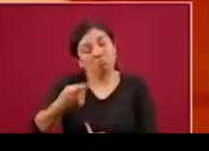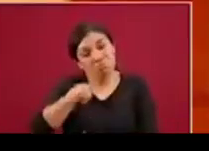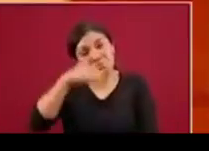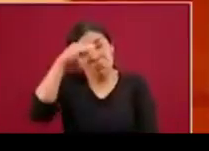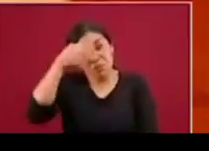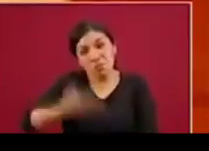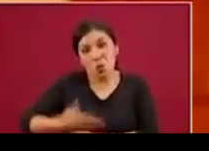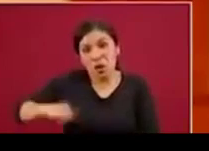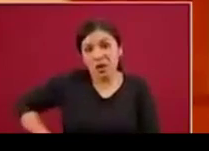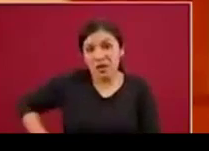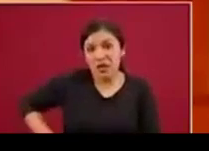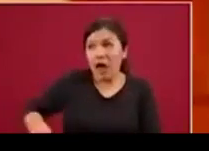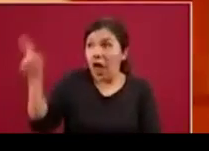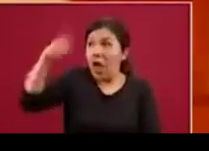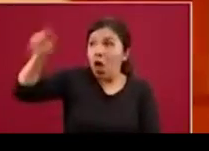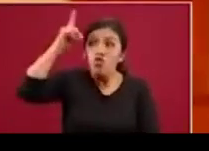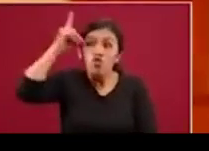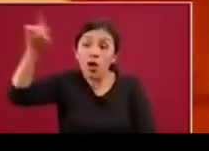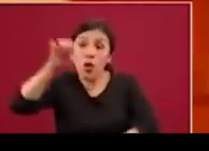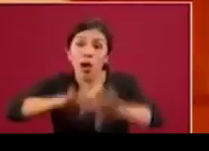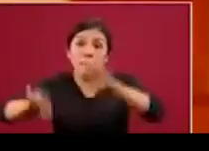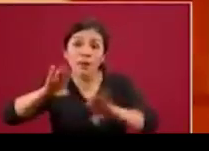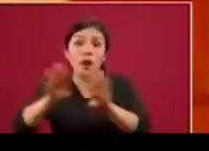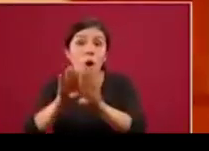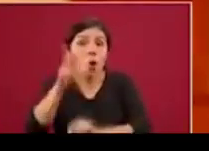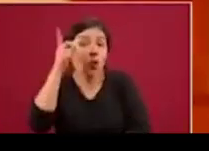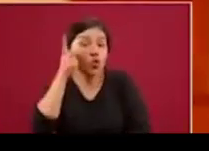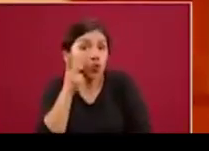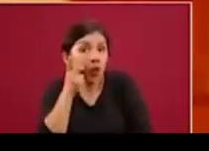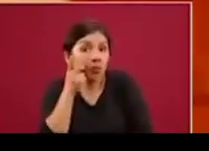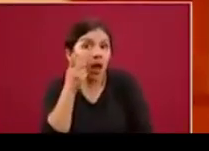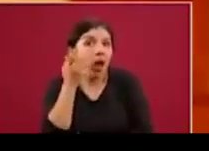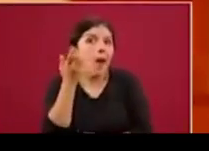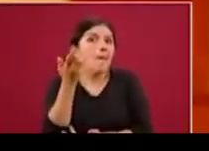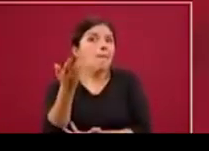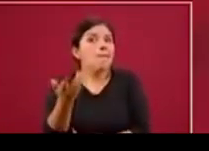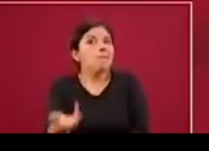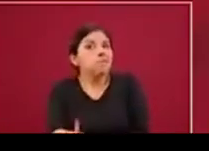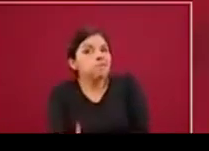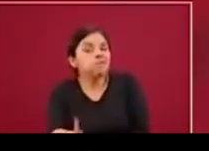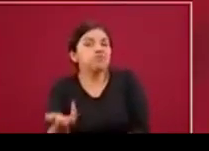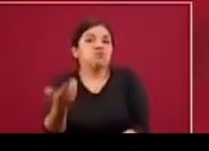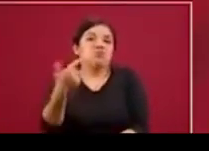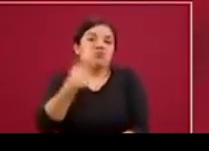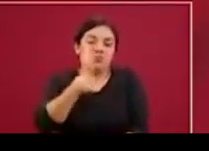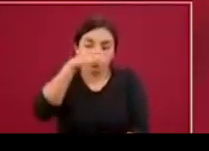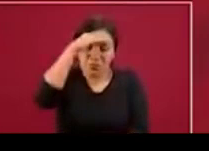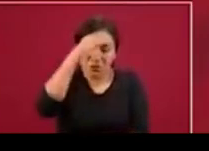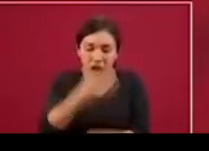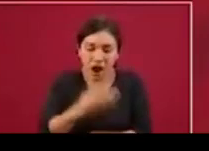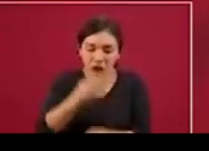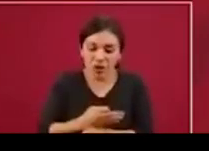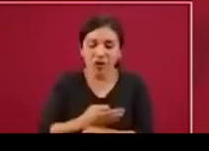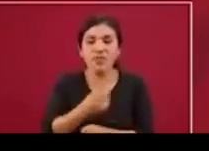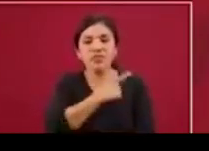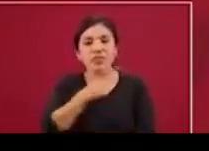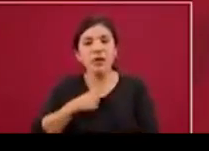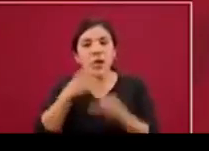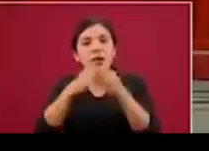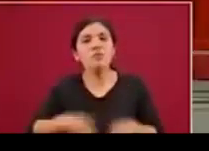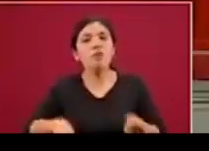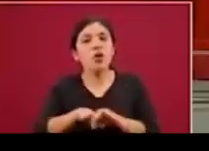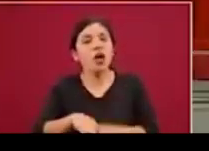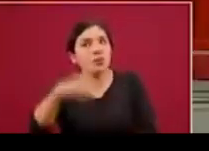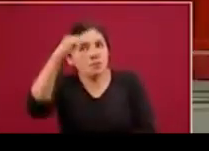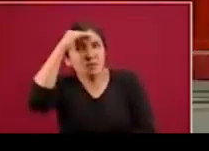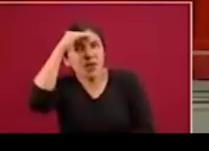¿cómo están durmiendo? Pues yo lo que diría es que hay una enorme oportunidad de reflexión sobre nuestro modelo de vida